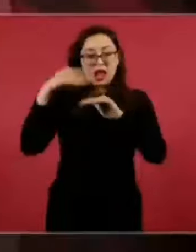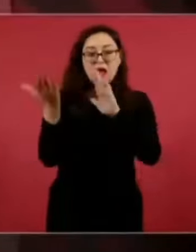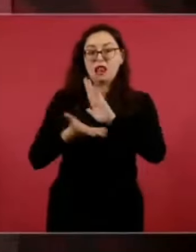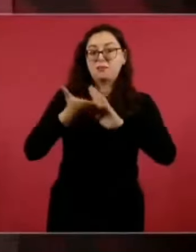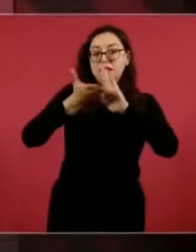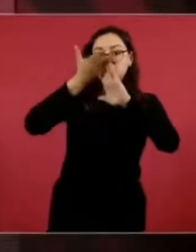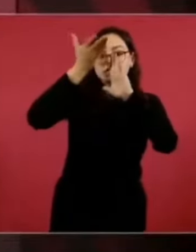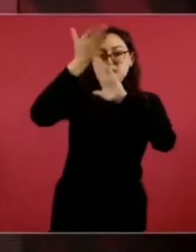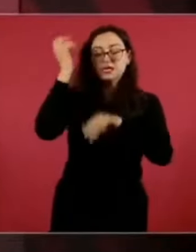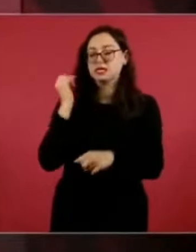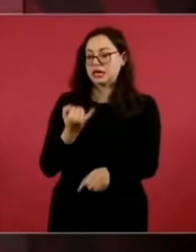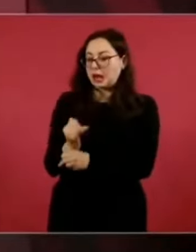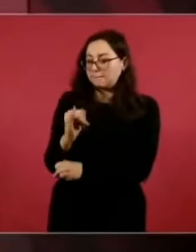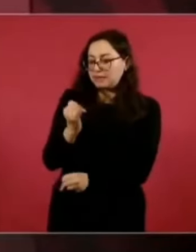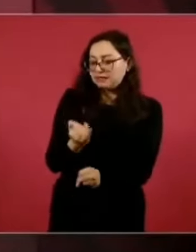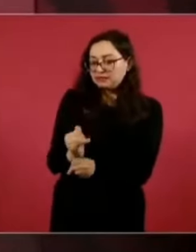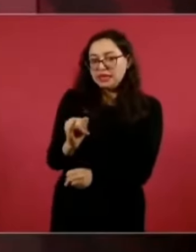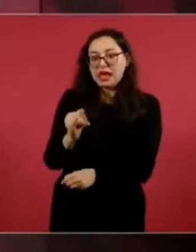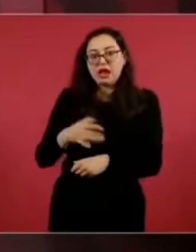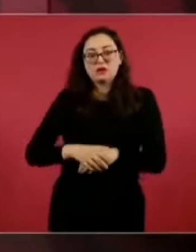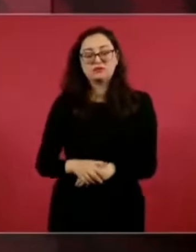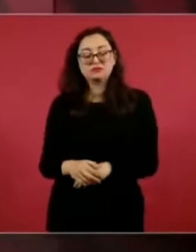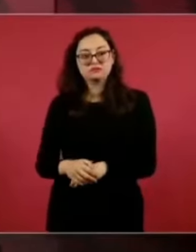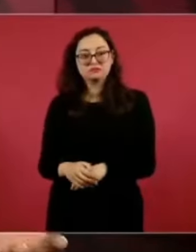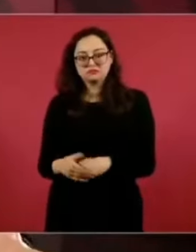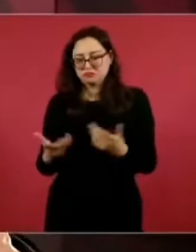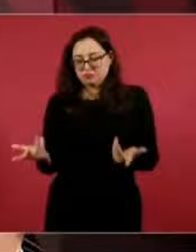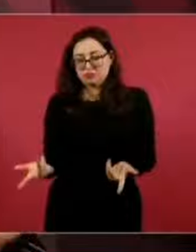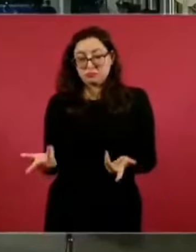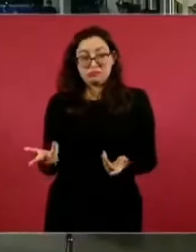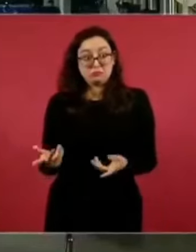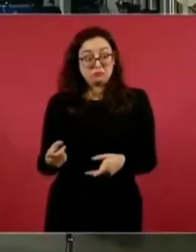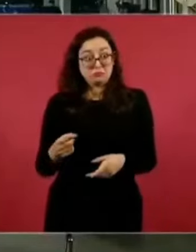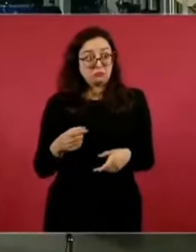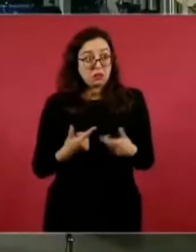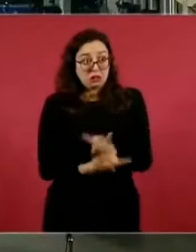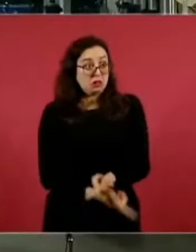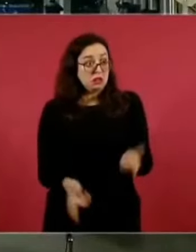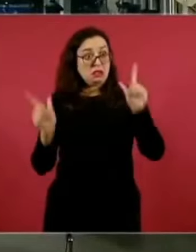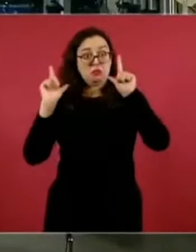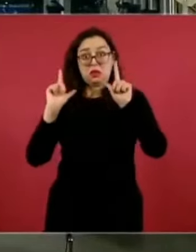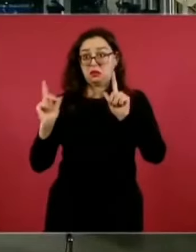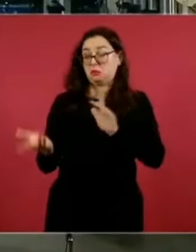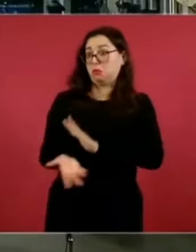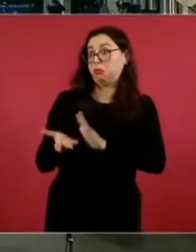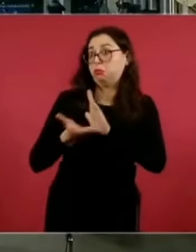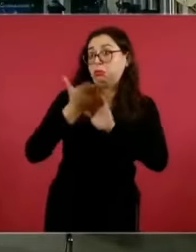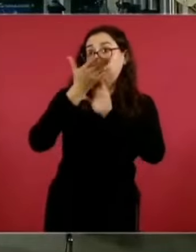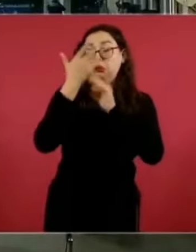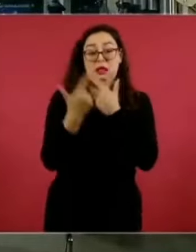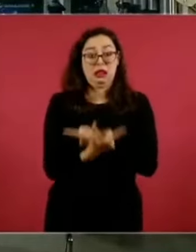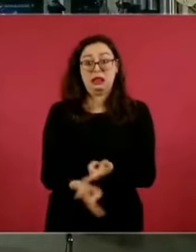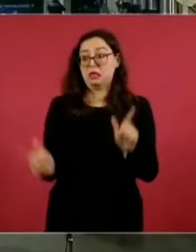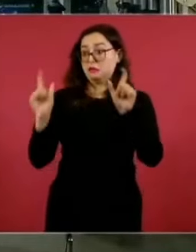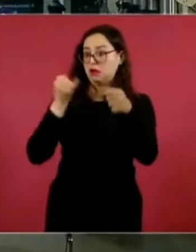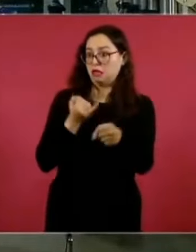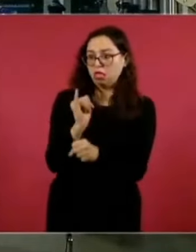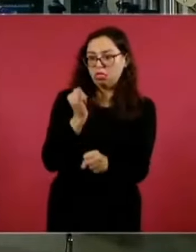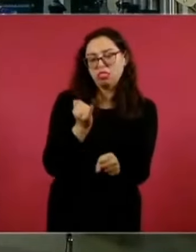carpintero, que no cualquiera puede, porque ni modo que